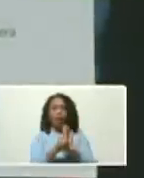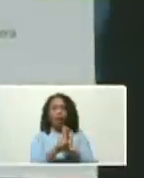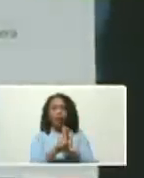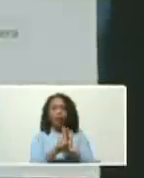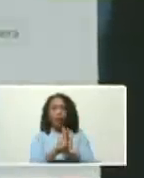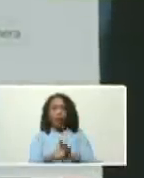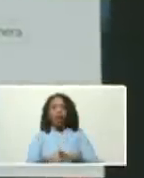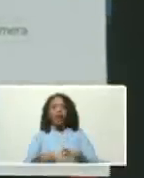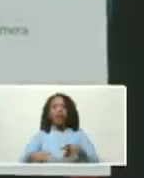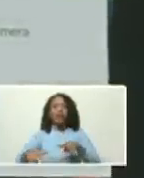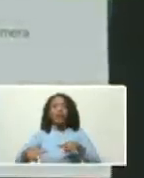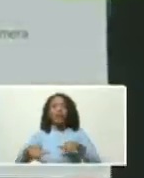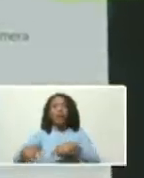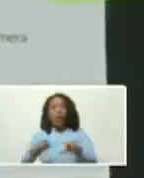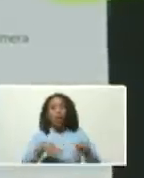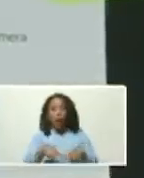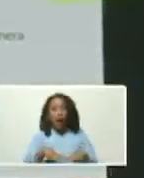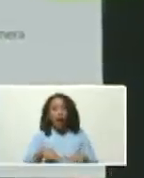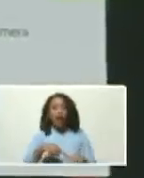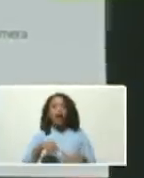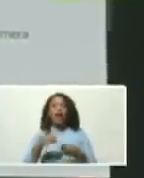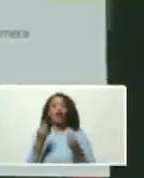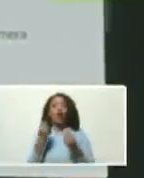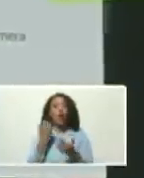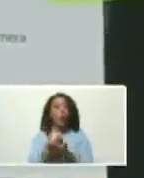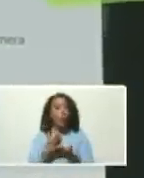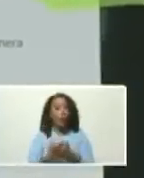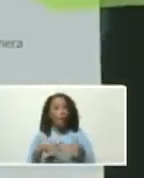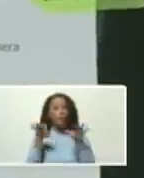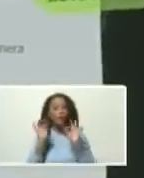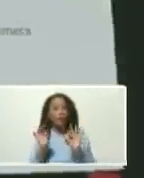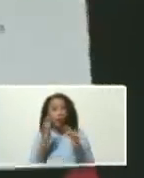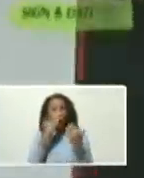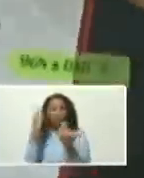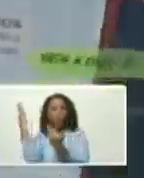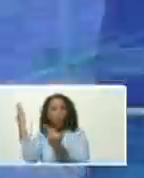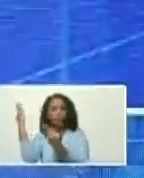de zonas económicas especiales aquí está